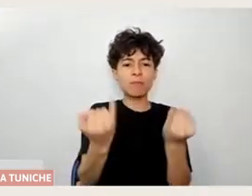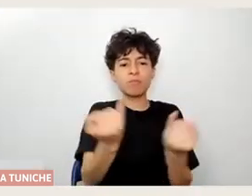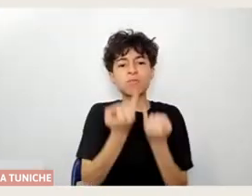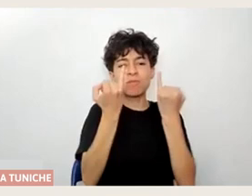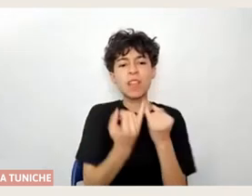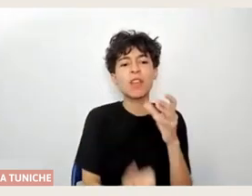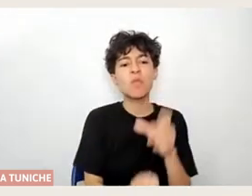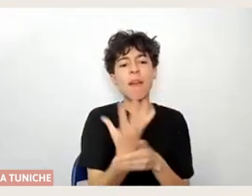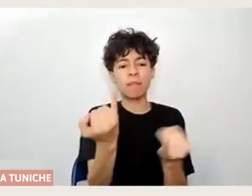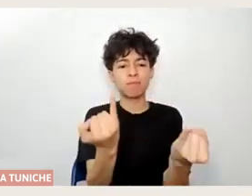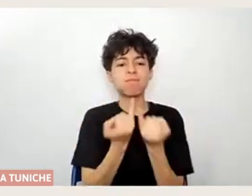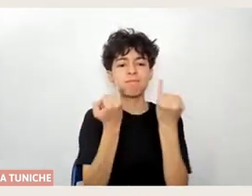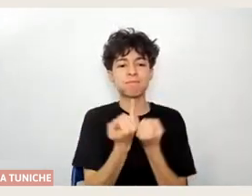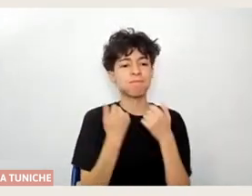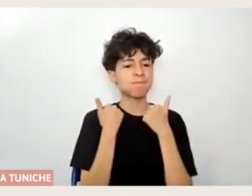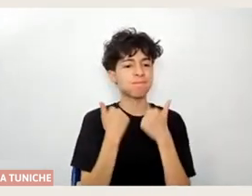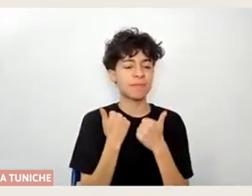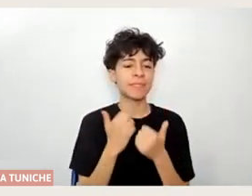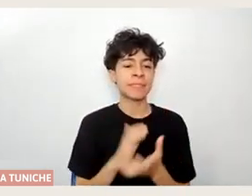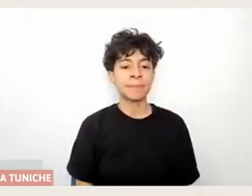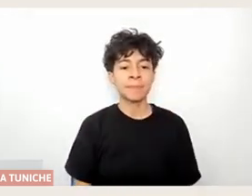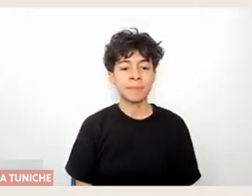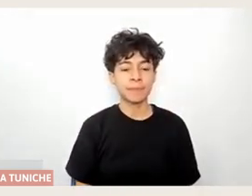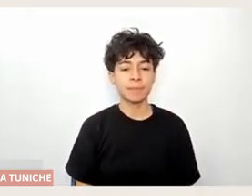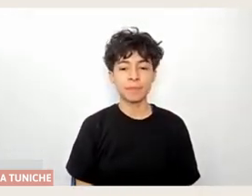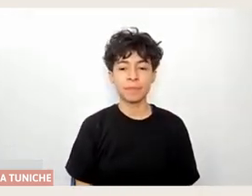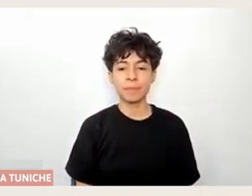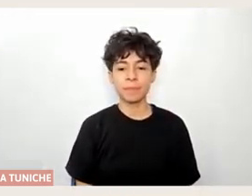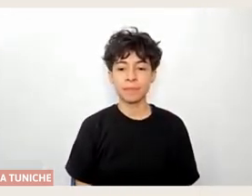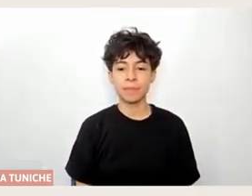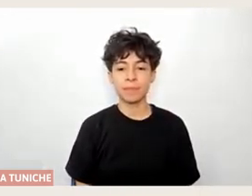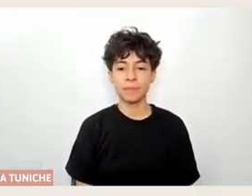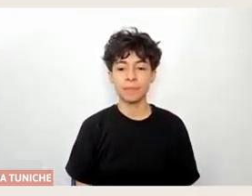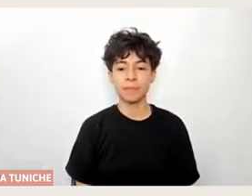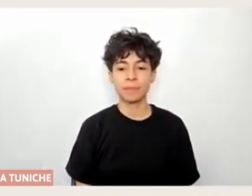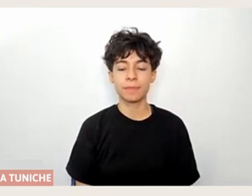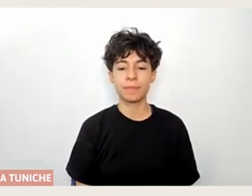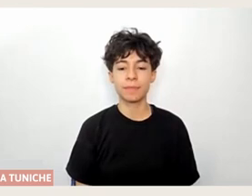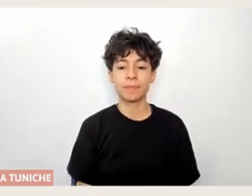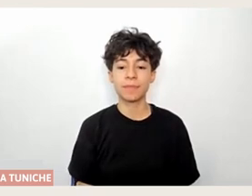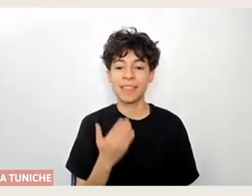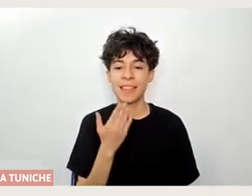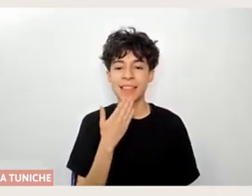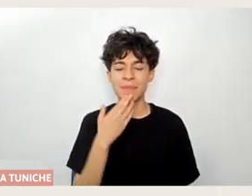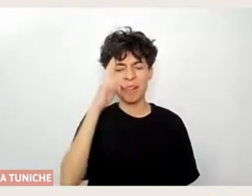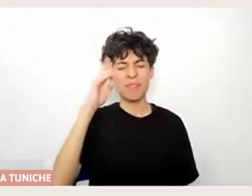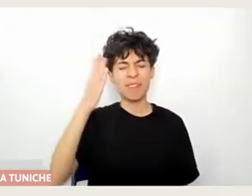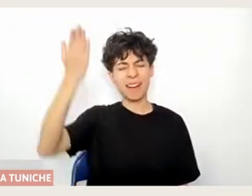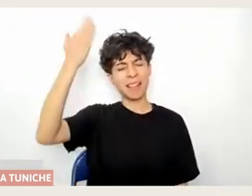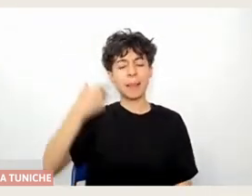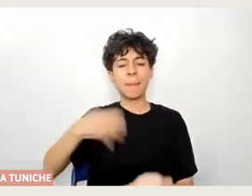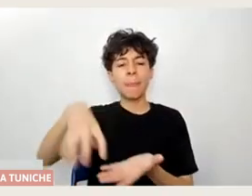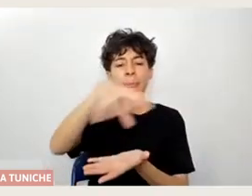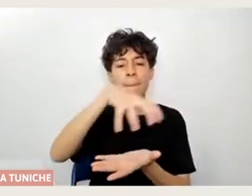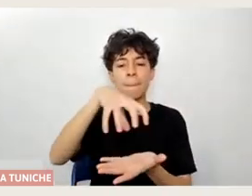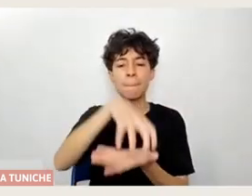También agradezco los espacios, por ejemplo, cuando nos encontramos todos en el Parque Inés de Suárez, se